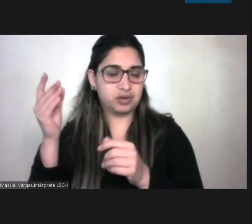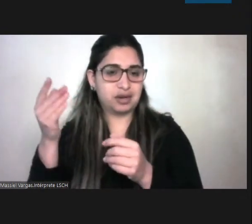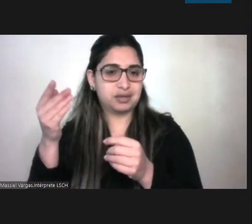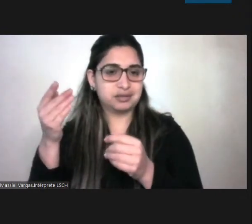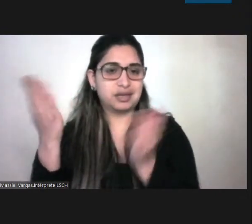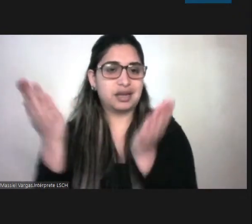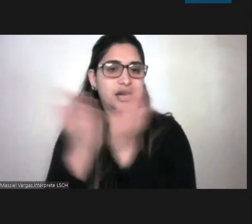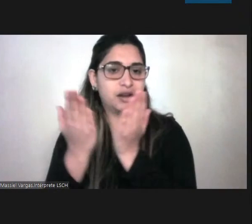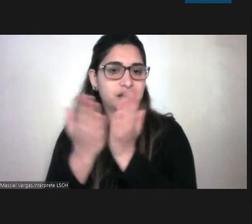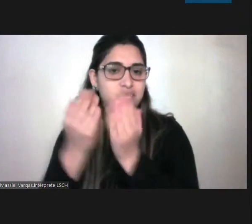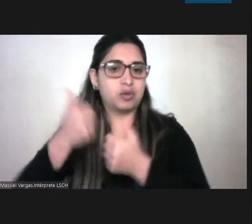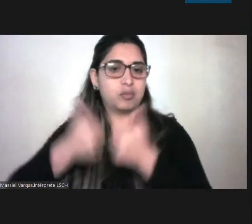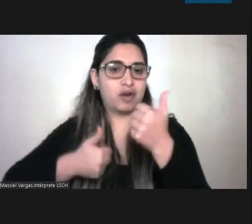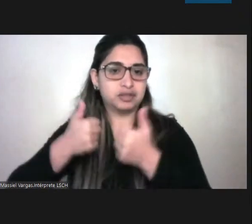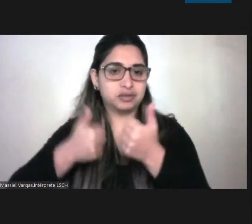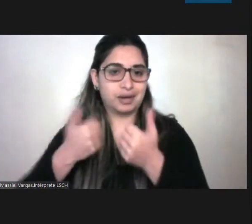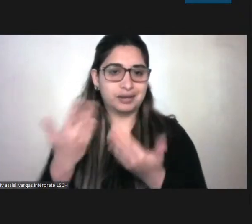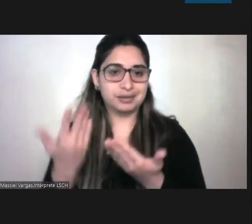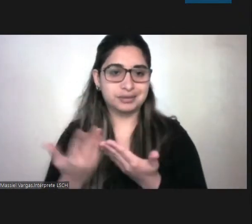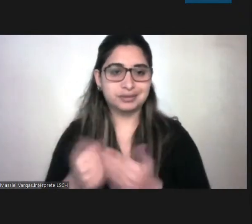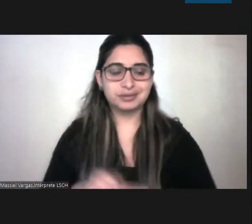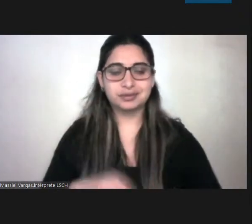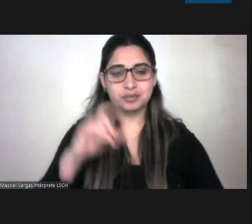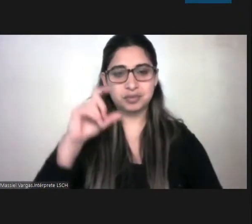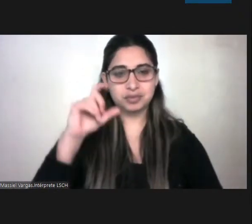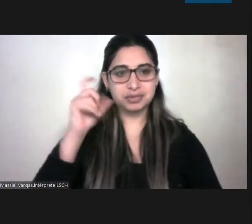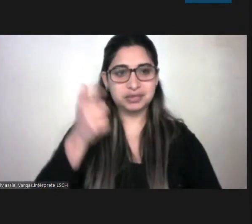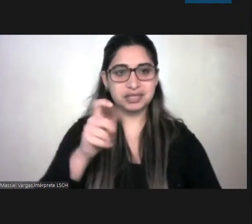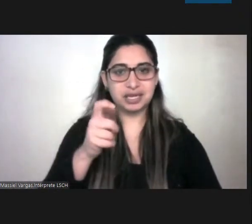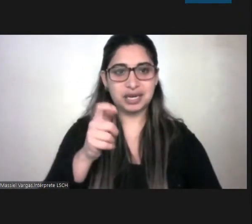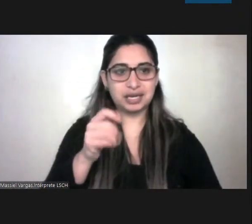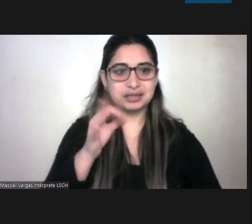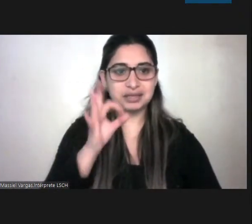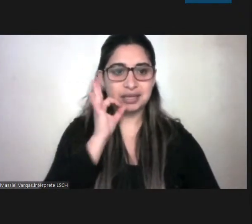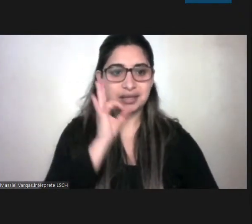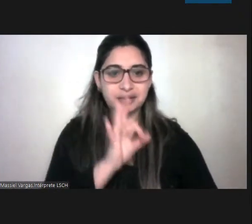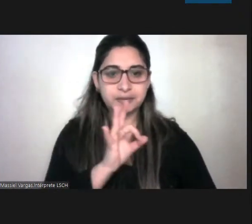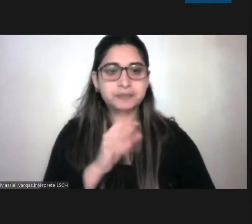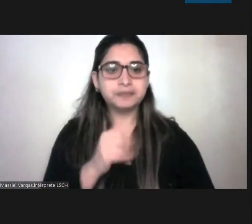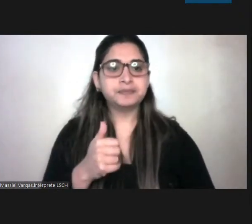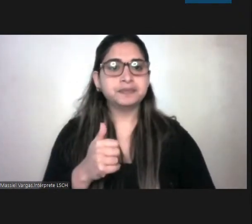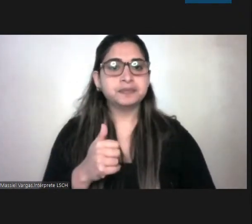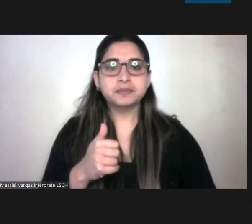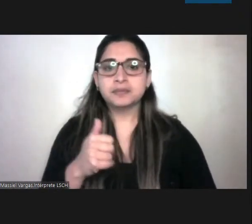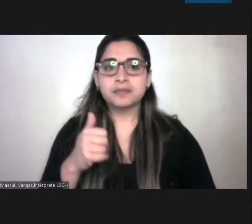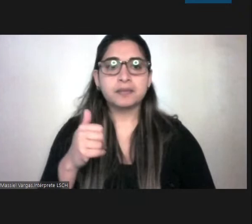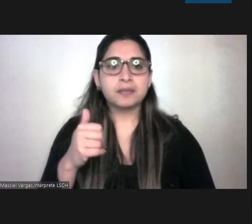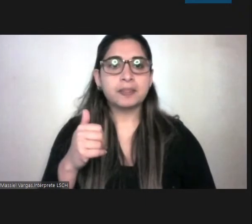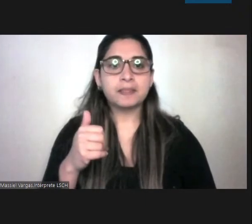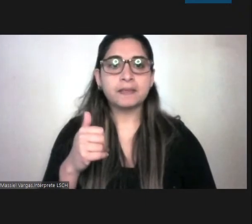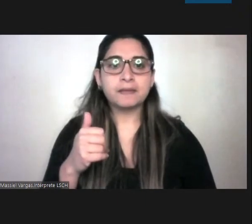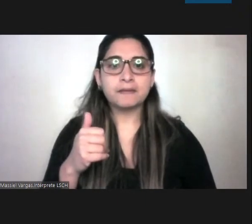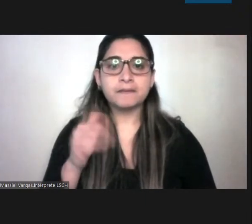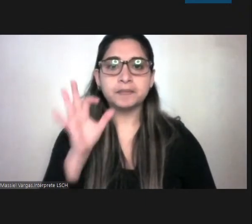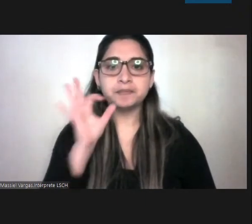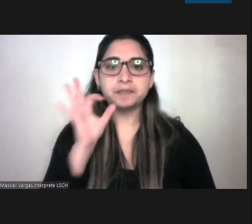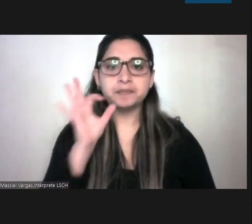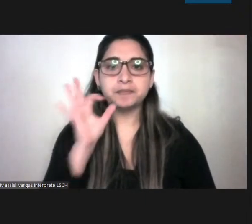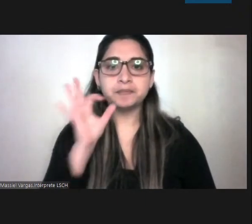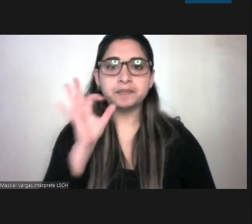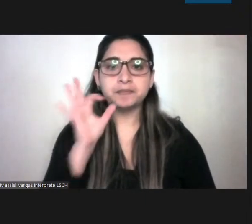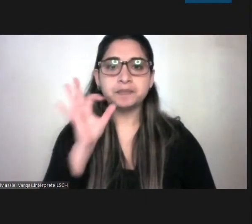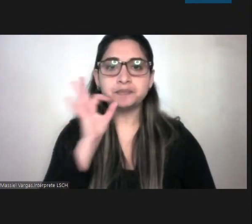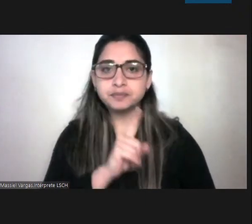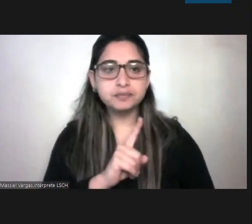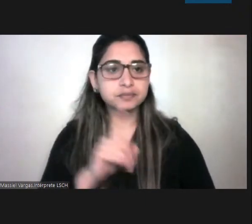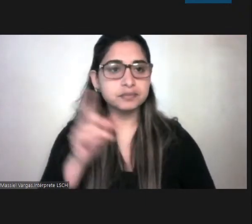carol no de nada encantada bueno seguiremos trabajando dígame sí cabe decir que las personas